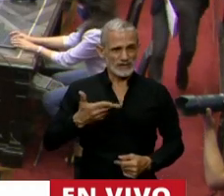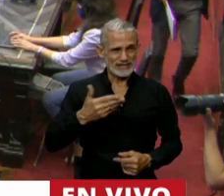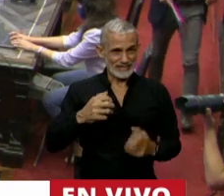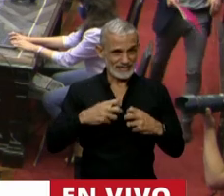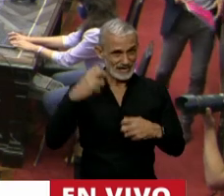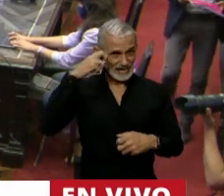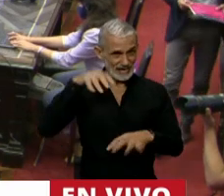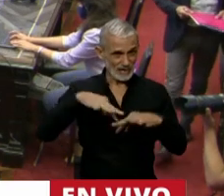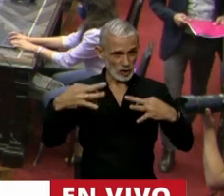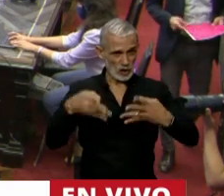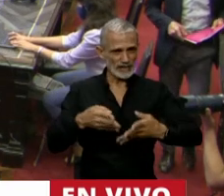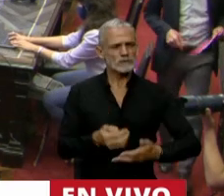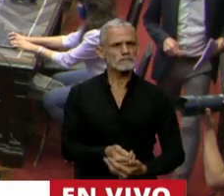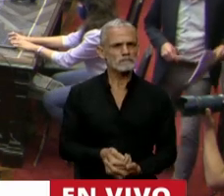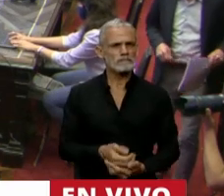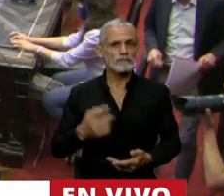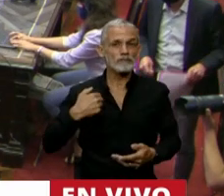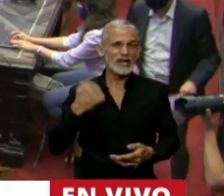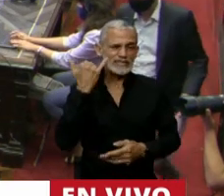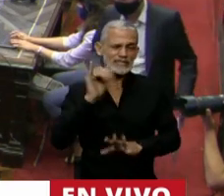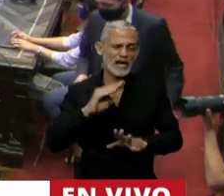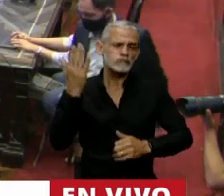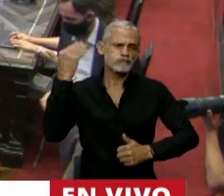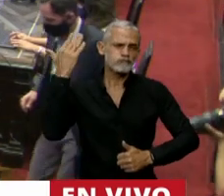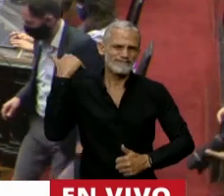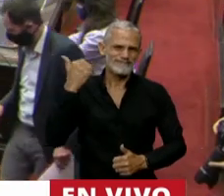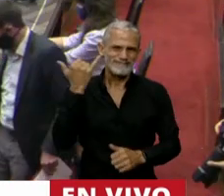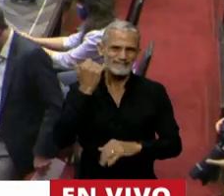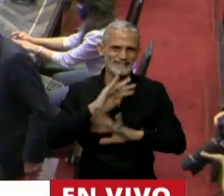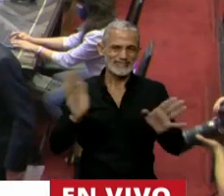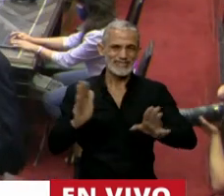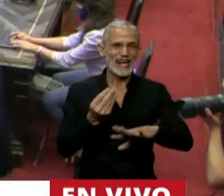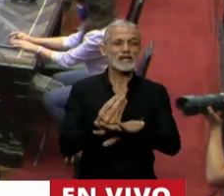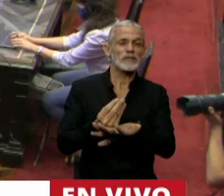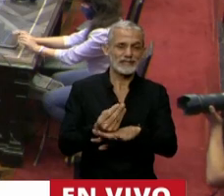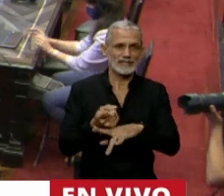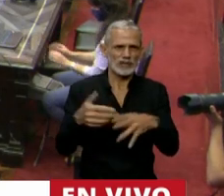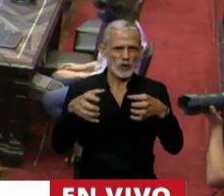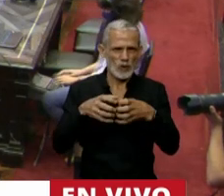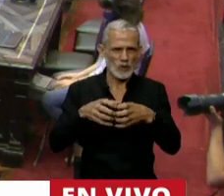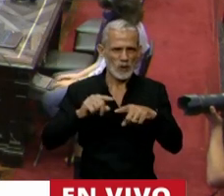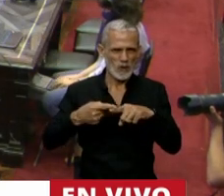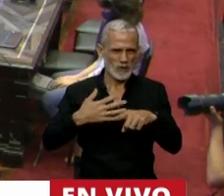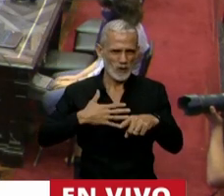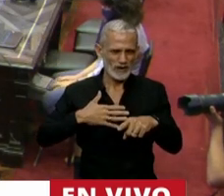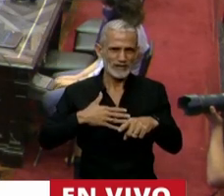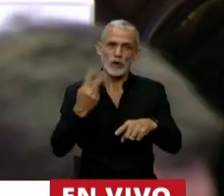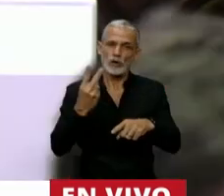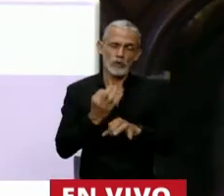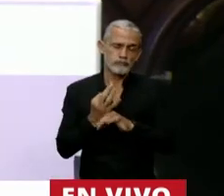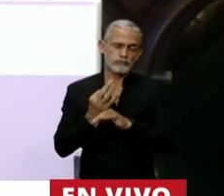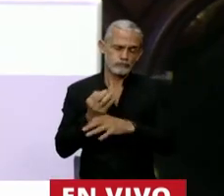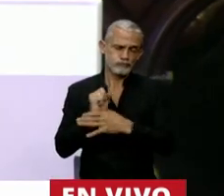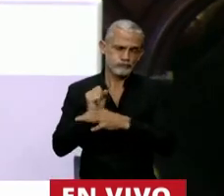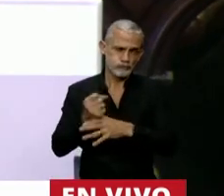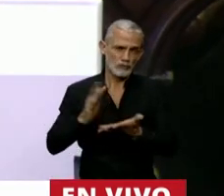yo voy a... Ya los miembros que me antecedieron en el uso de la palabra en representación de nuestro interbloque son dos especialistas en